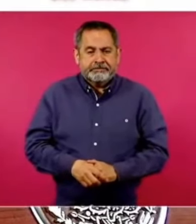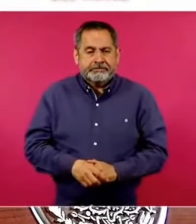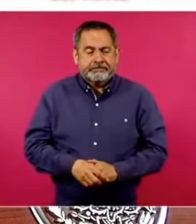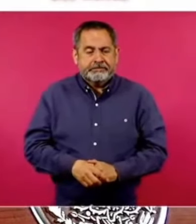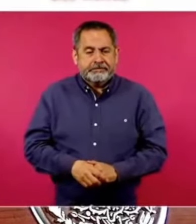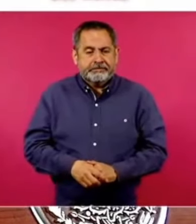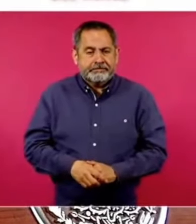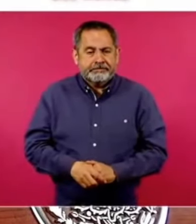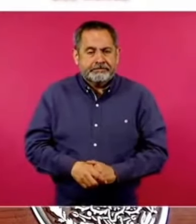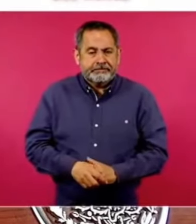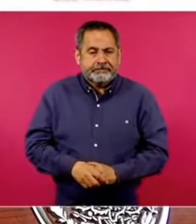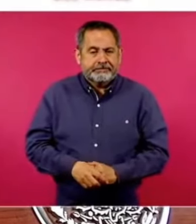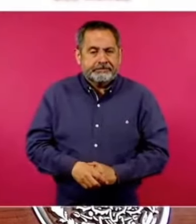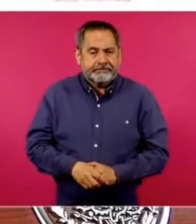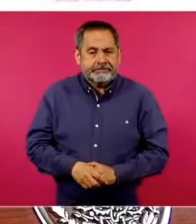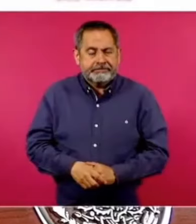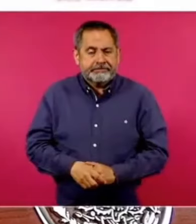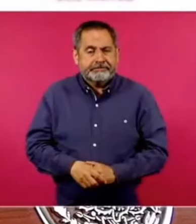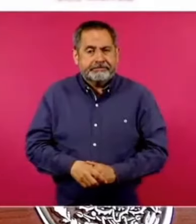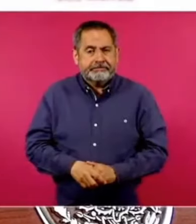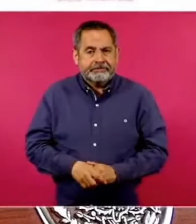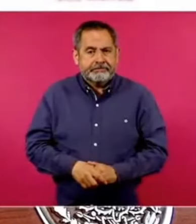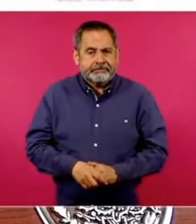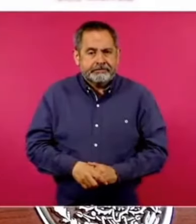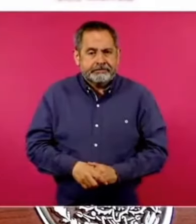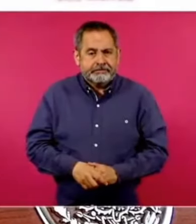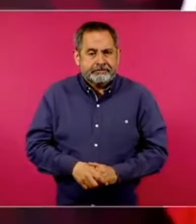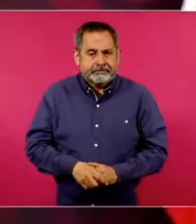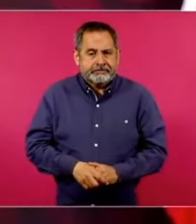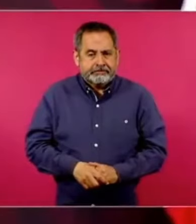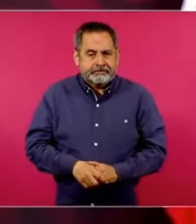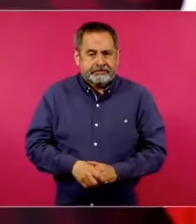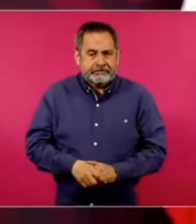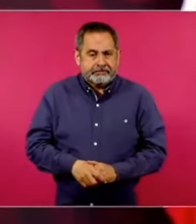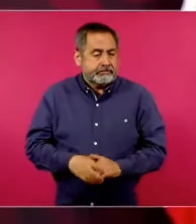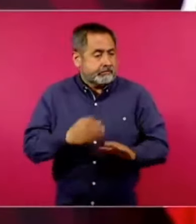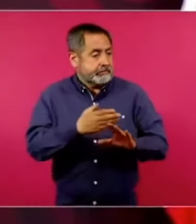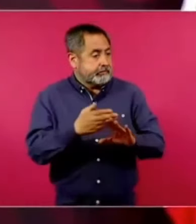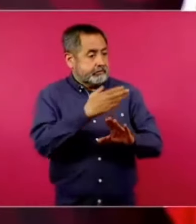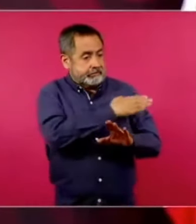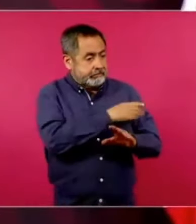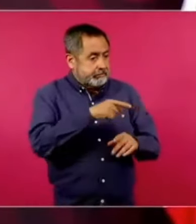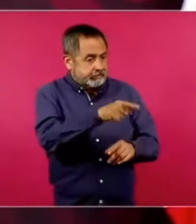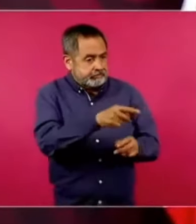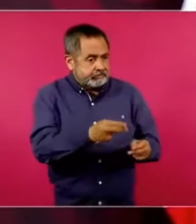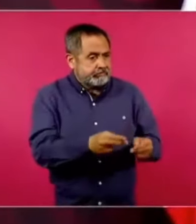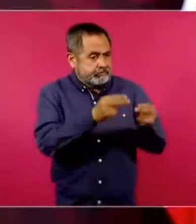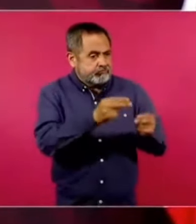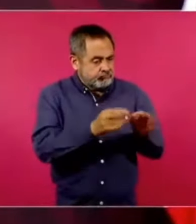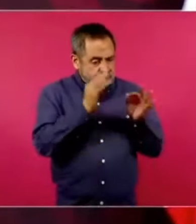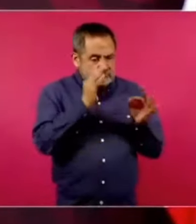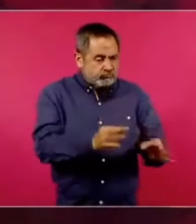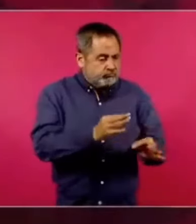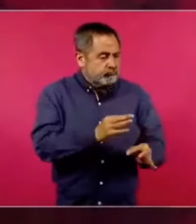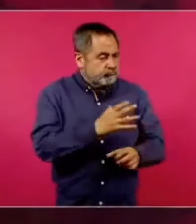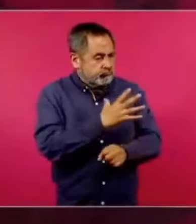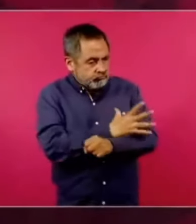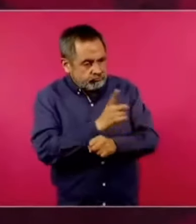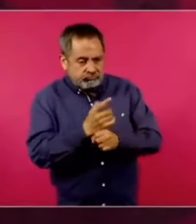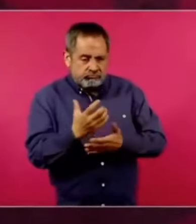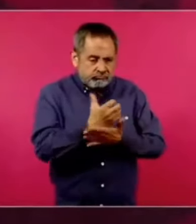de hacer negocios ilícitos, con ganancias